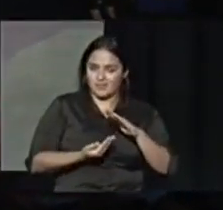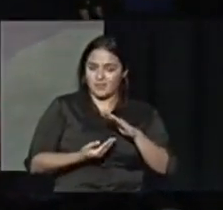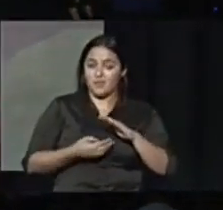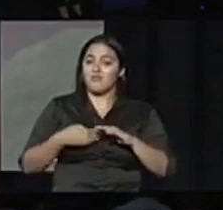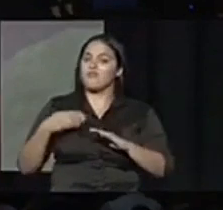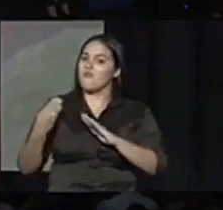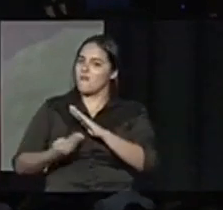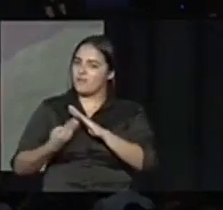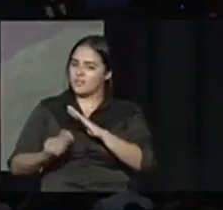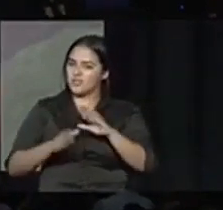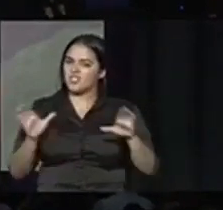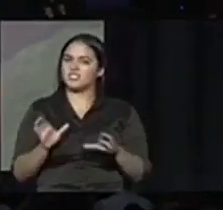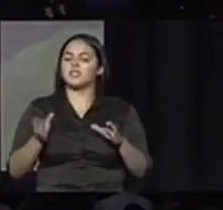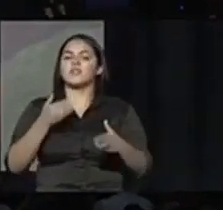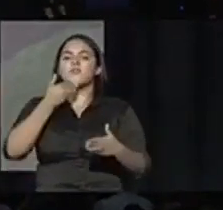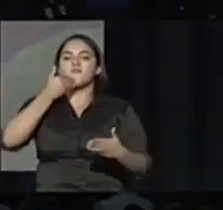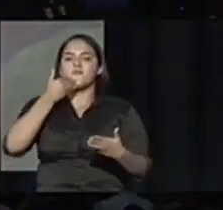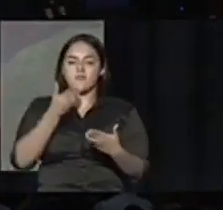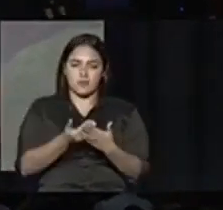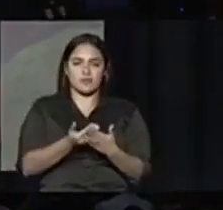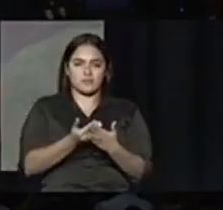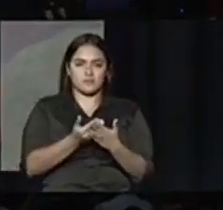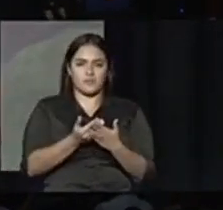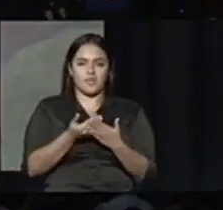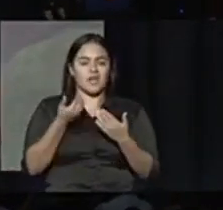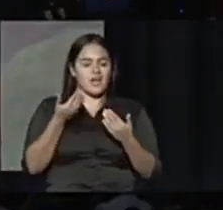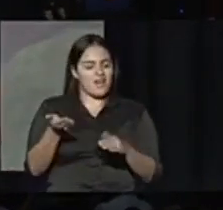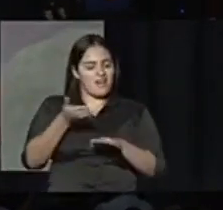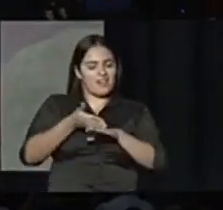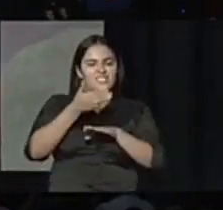bien lo básico antes de todo lo demás